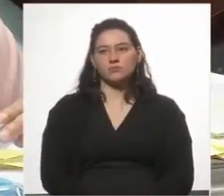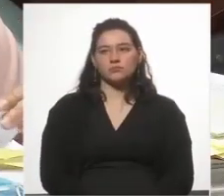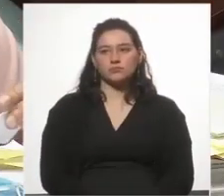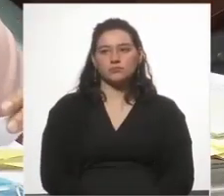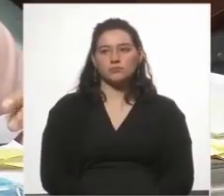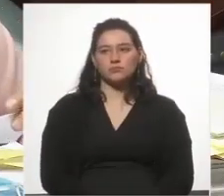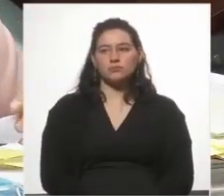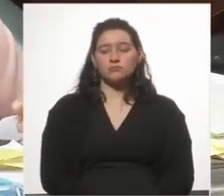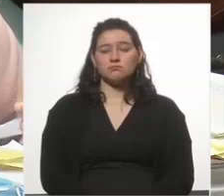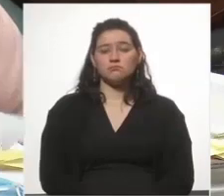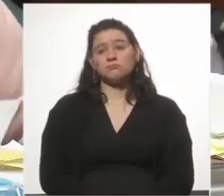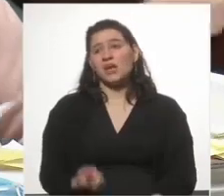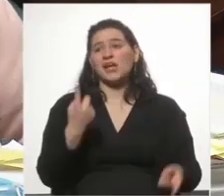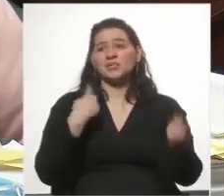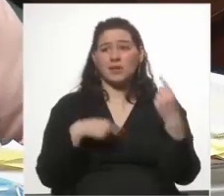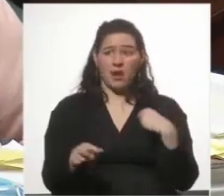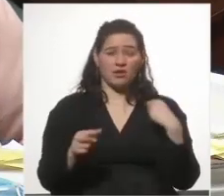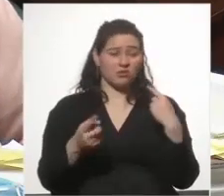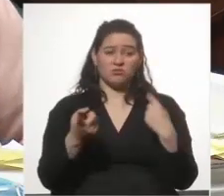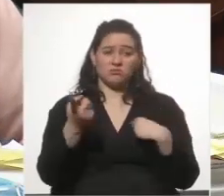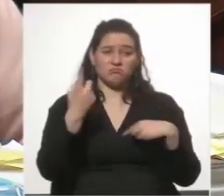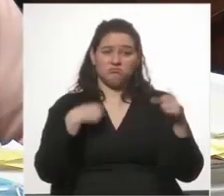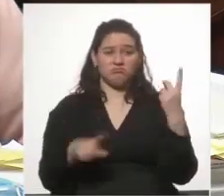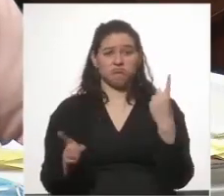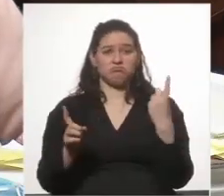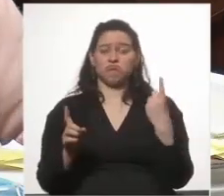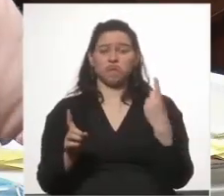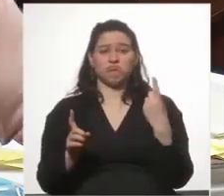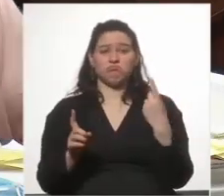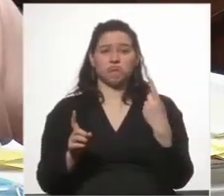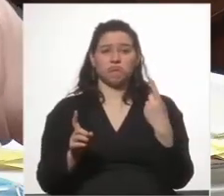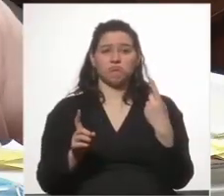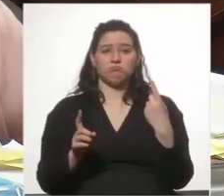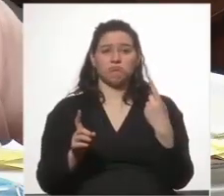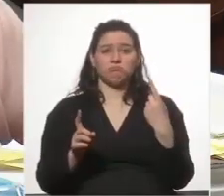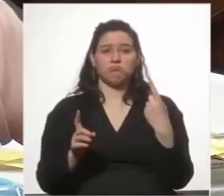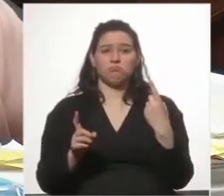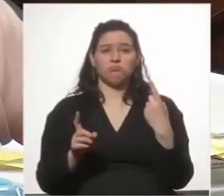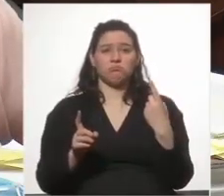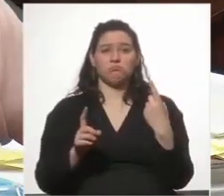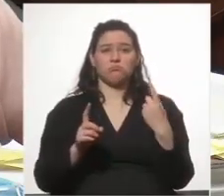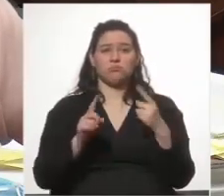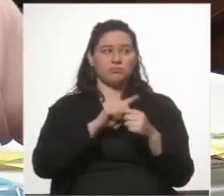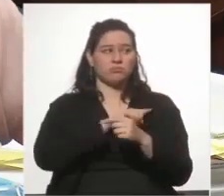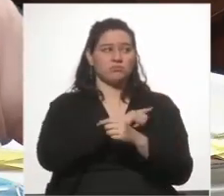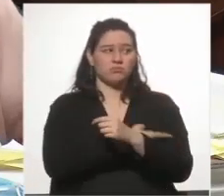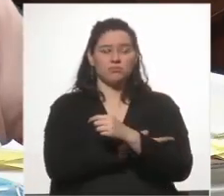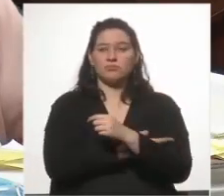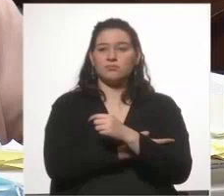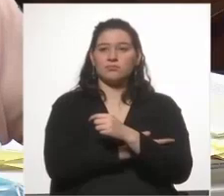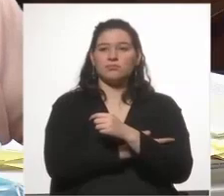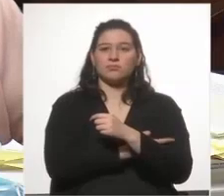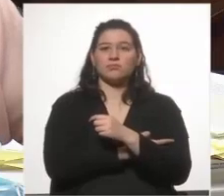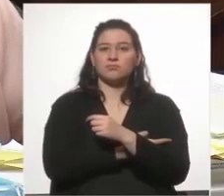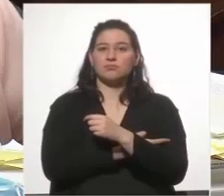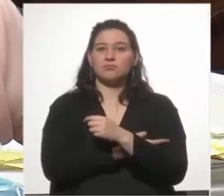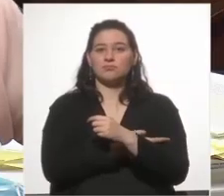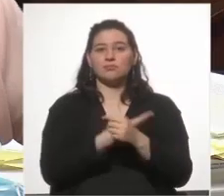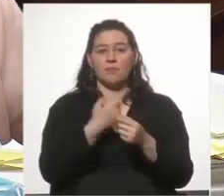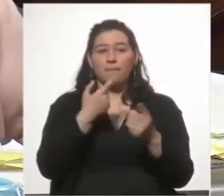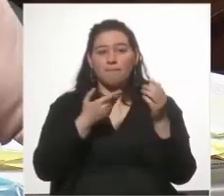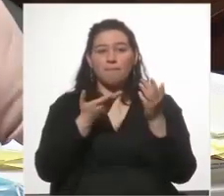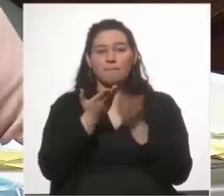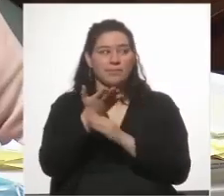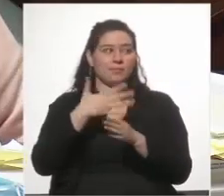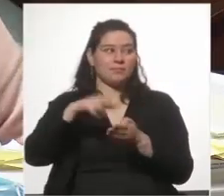Y sin embargo, y sin embargo, todas las fuerzas políticas, todas, excepto el Partido Nacional que pidió más prueba,